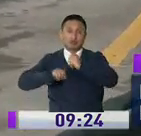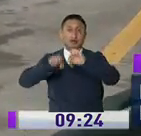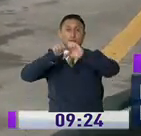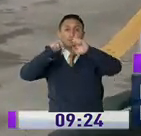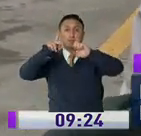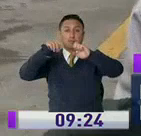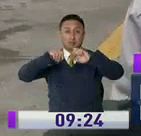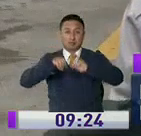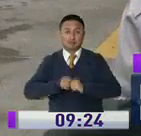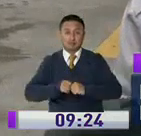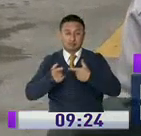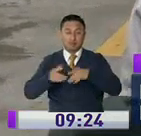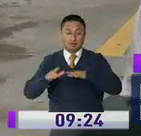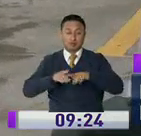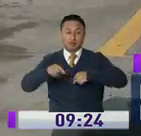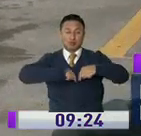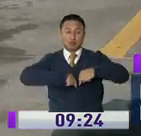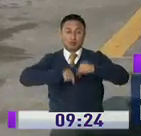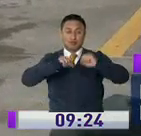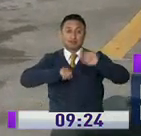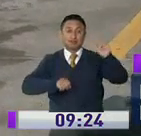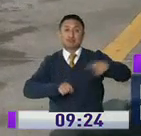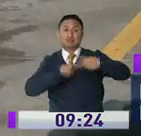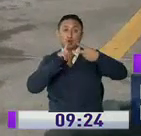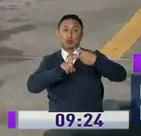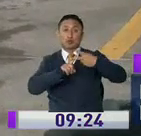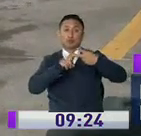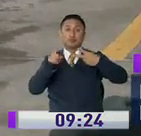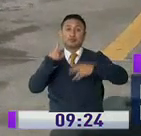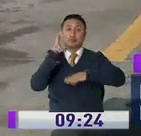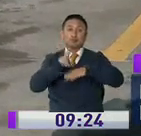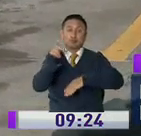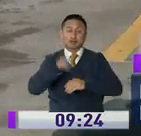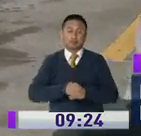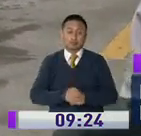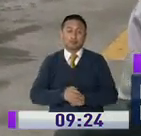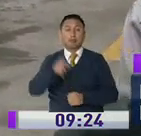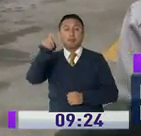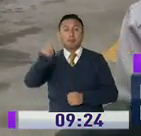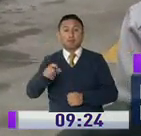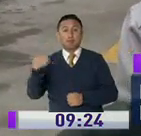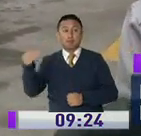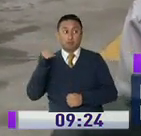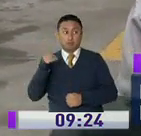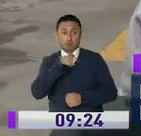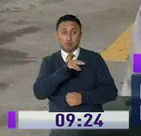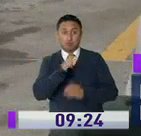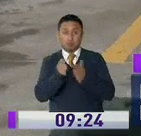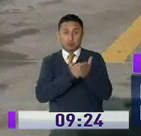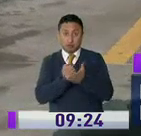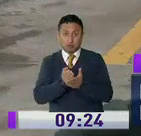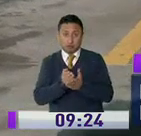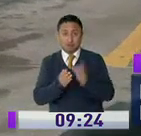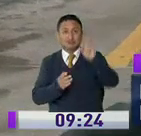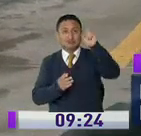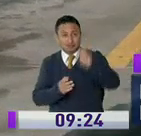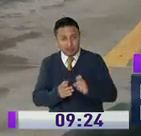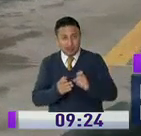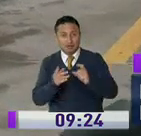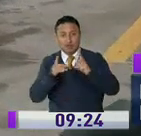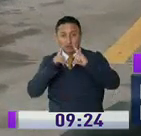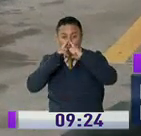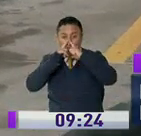EMAS y la coordinación de la Secretaría de Movilidad y la otra parte la pone el usuario. Las personas que acceden a este tipo de servicio deben usar